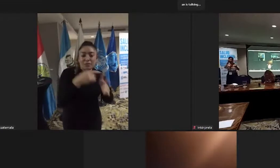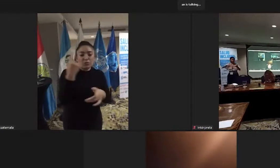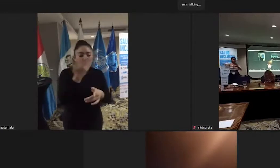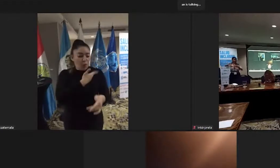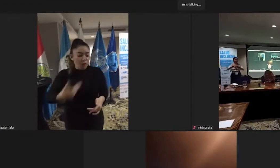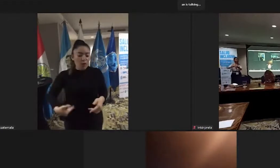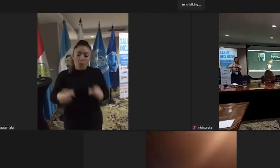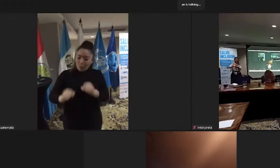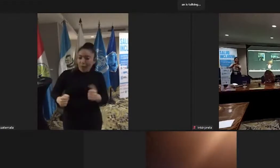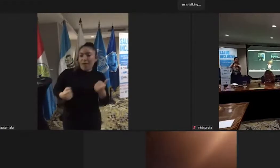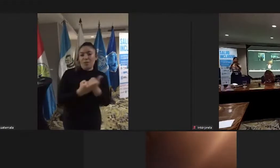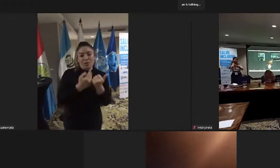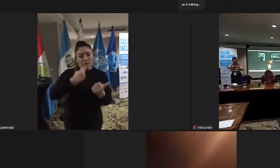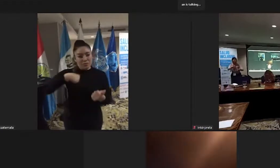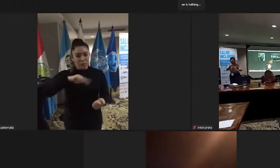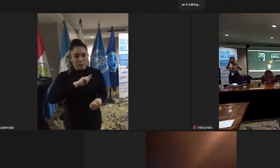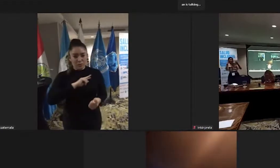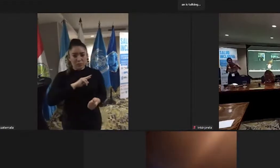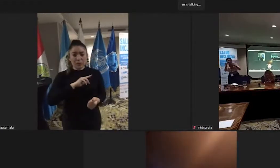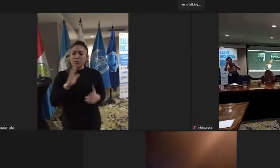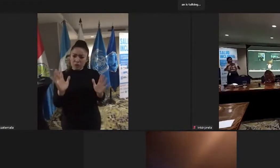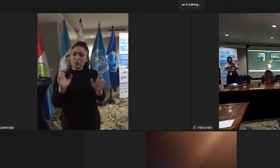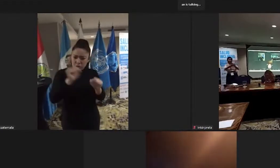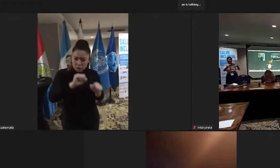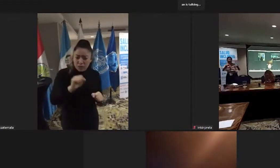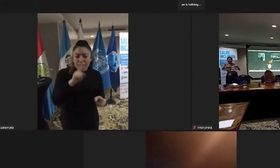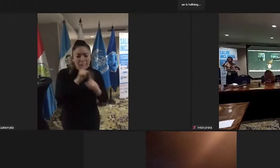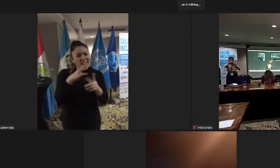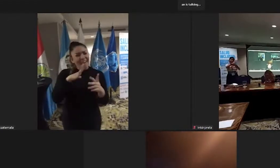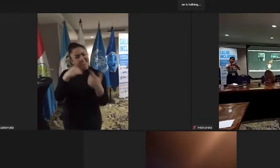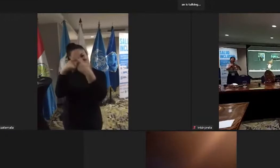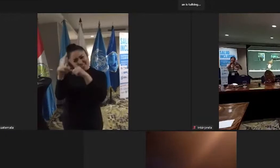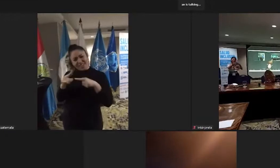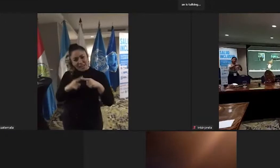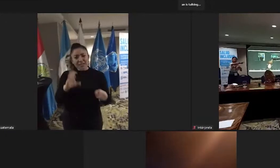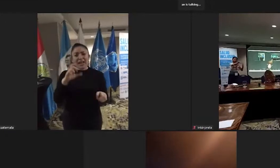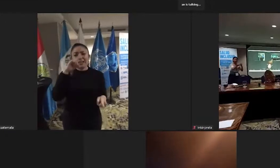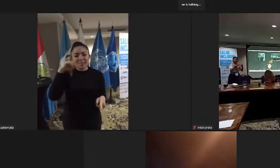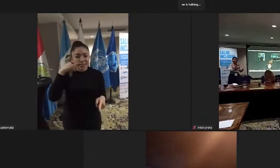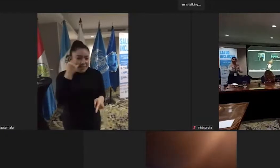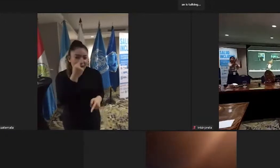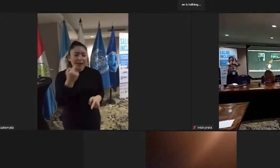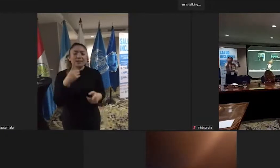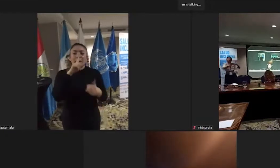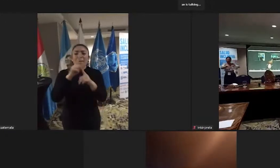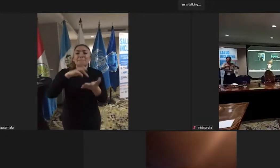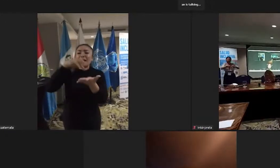puedan apoyarnos. Bueno, sí, hay diferentes etnias, mi país es intercultural,